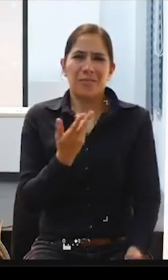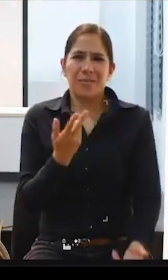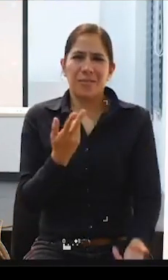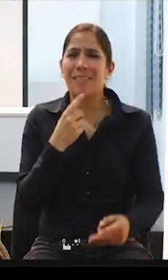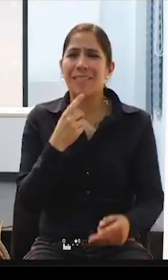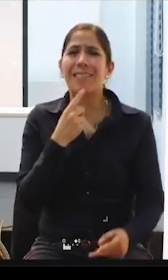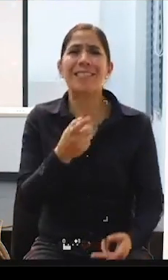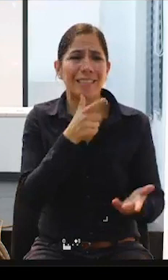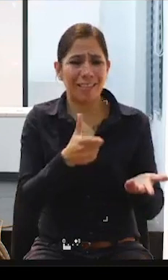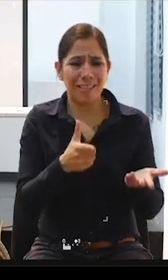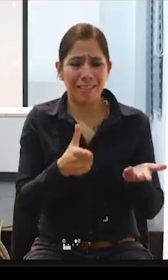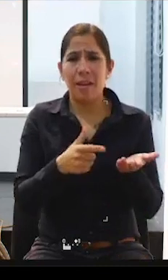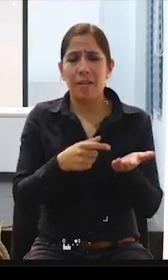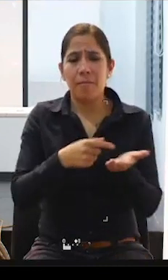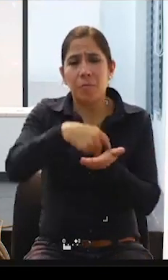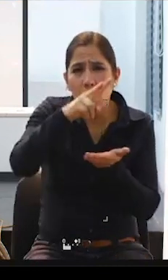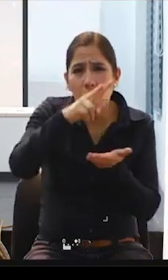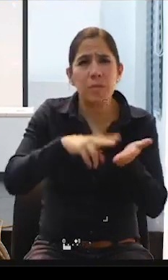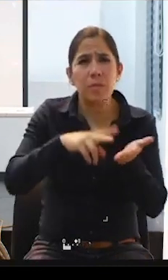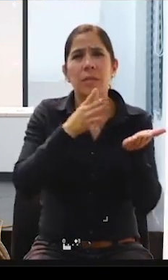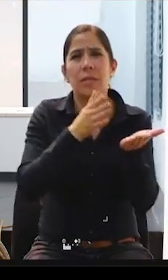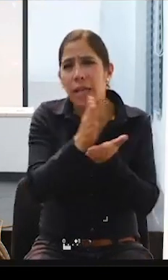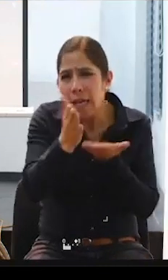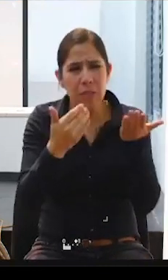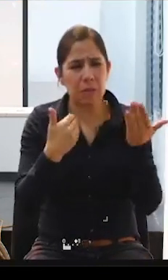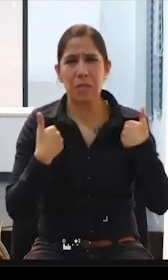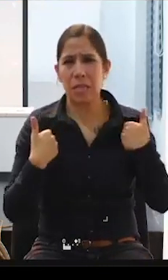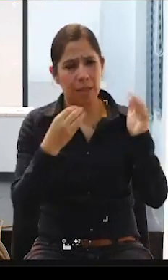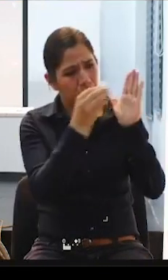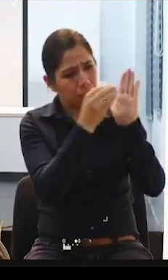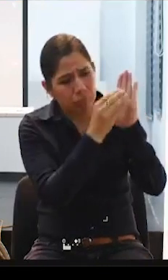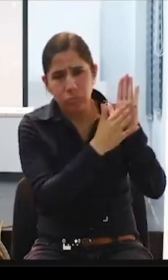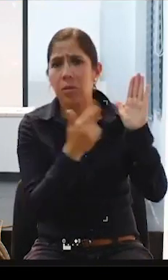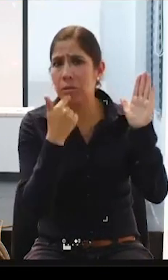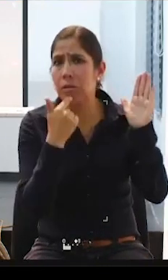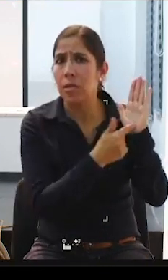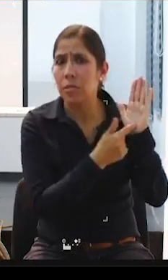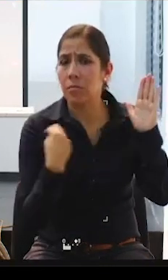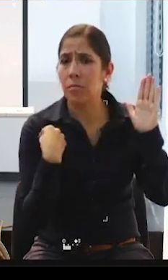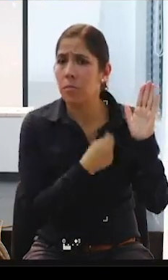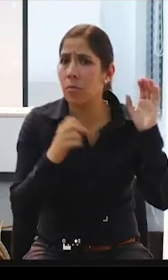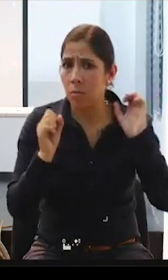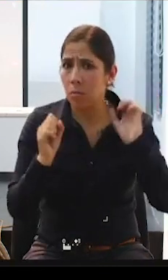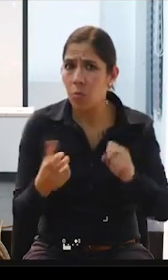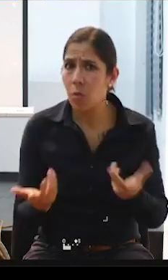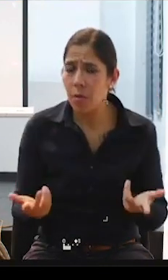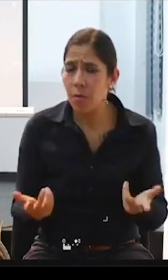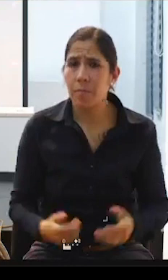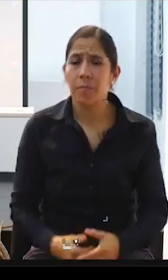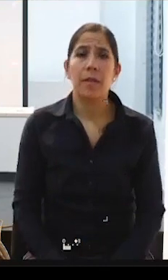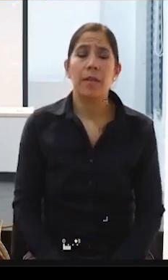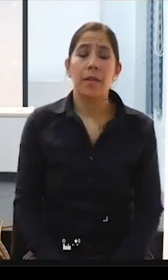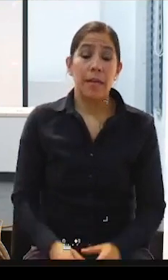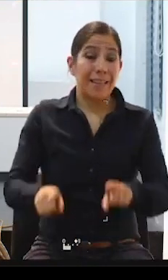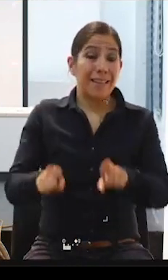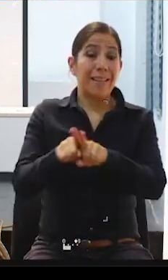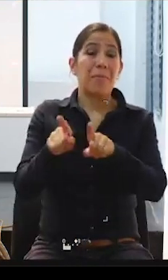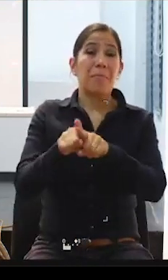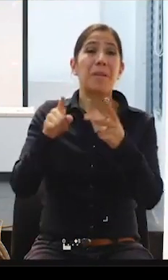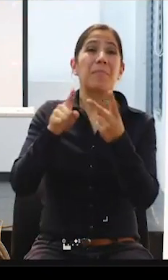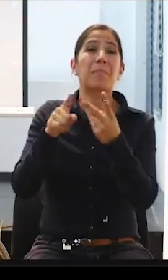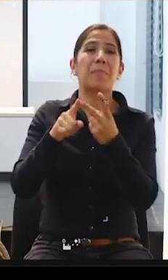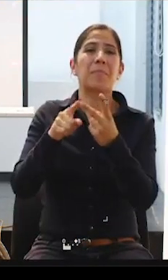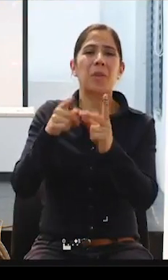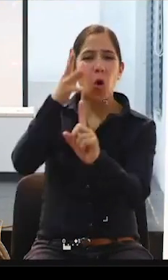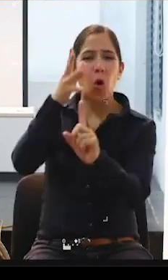garantizan instrumentos jurídicos, como lo que ya mencioné, la Comisión sobre los Derechos de las Personas con Discapacidad, también las observaciones generales número